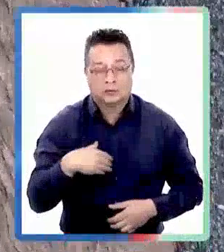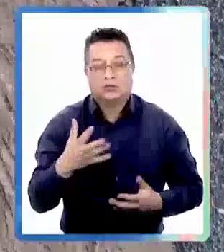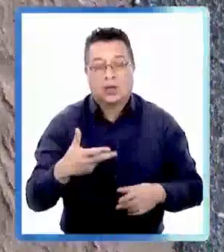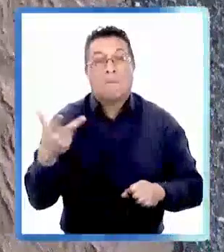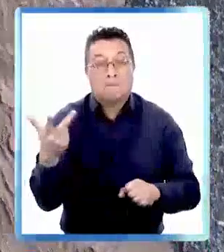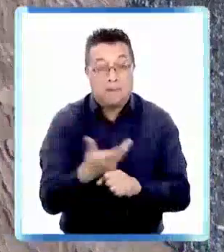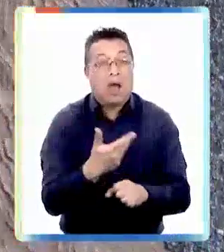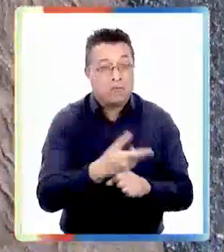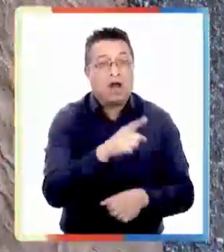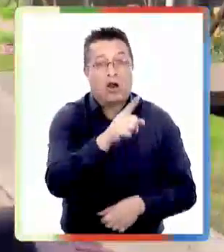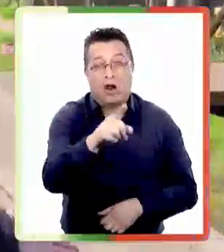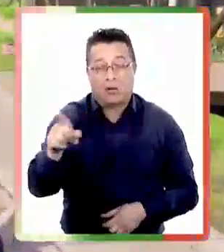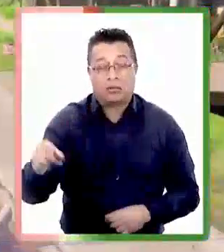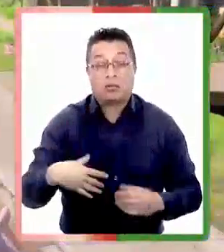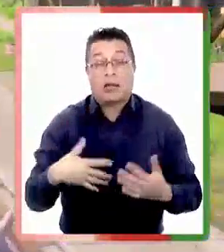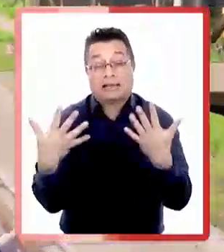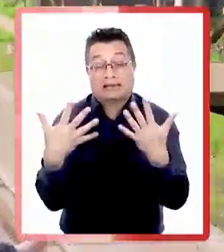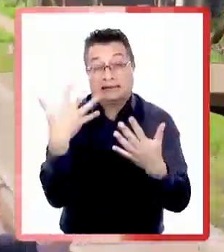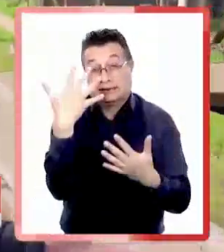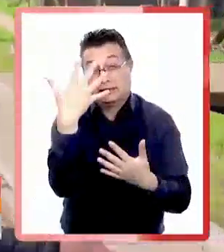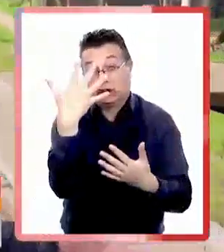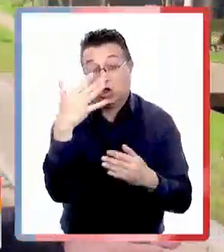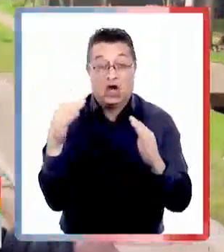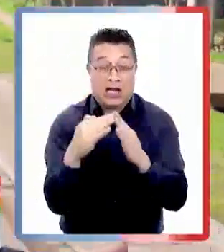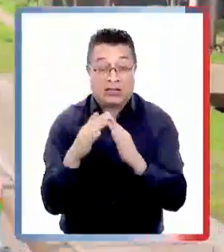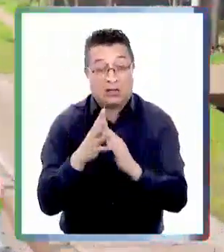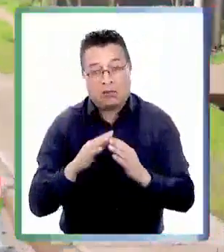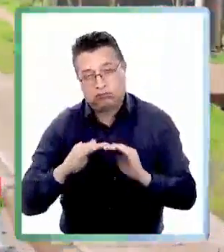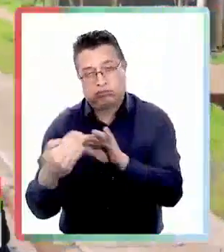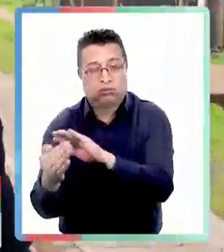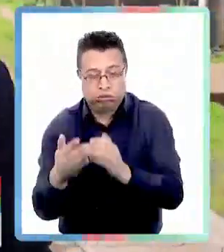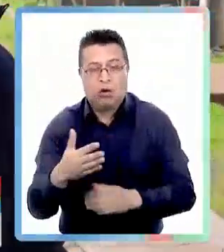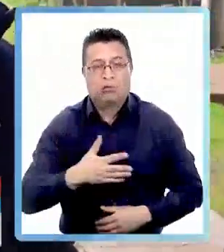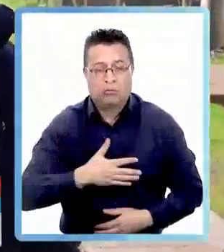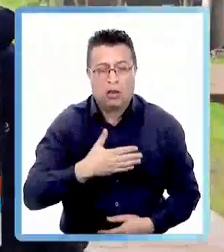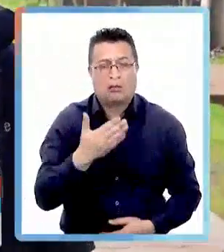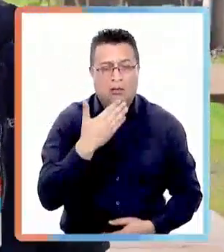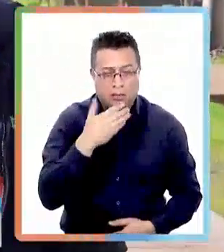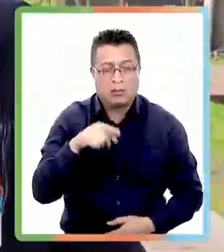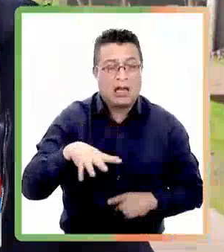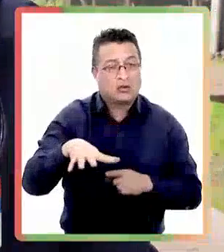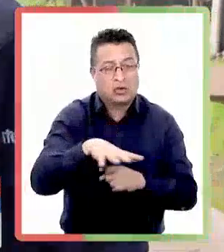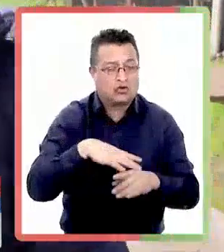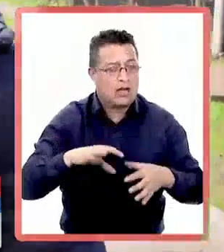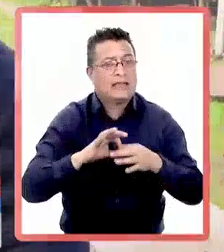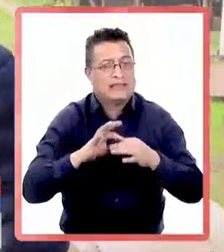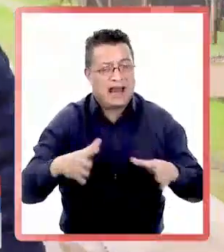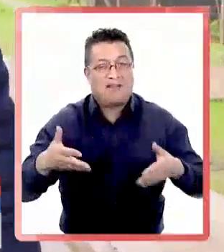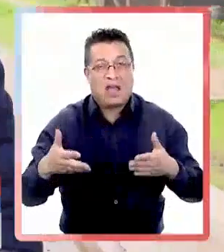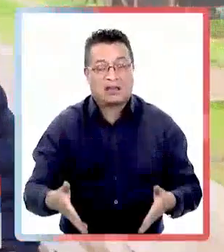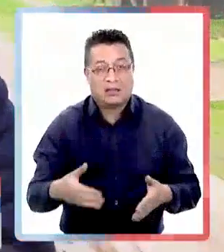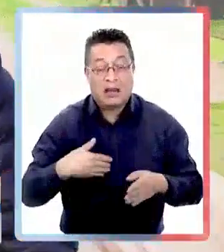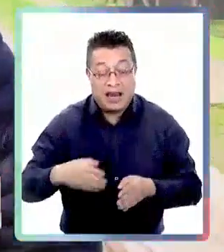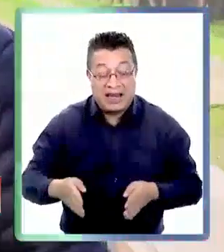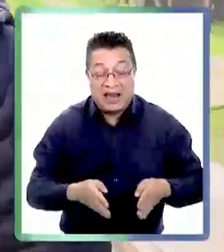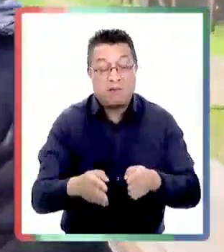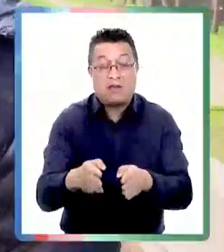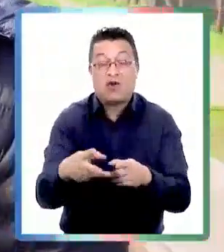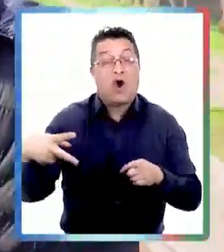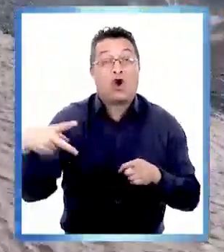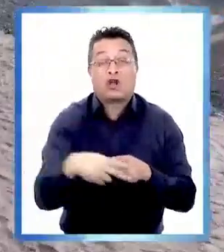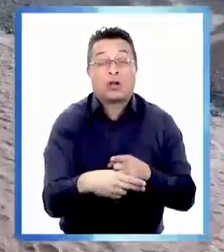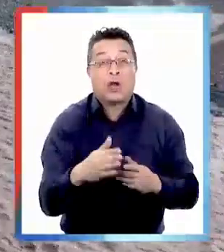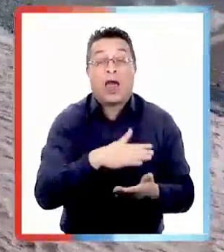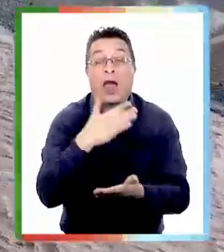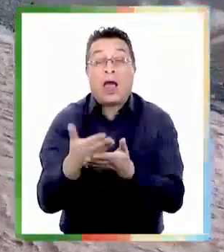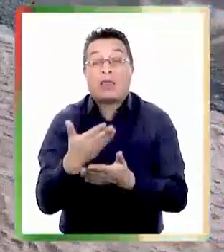llevaron como cinco casas nosotros no hemos pasado por eso pero también estamos viviendo una situación grave acá porque está el camino cortado y no sabemos hasta cuándo